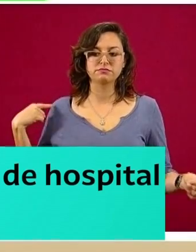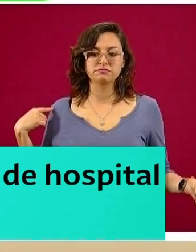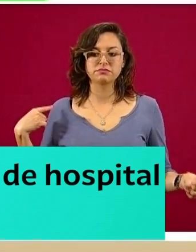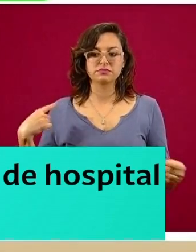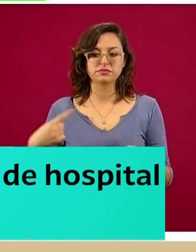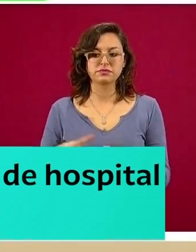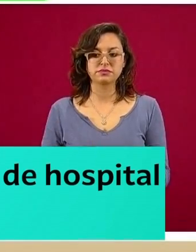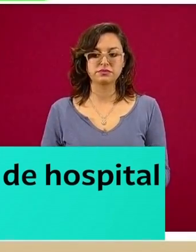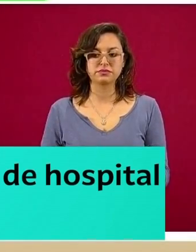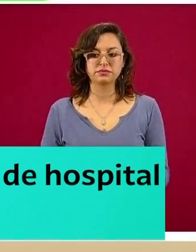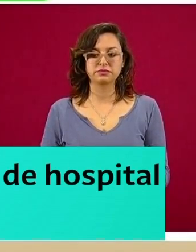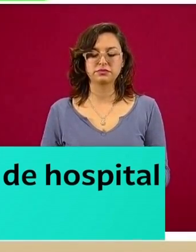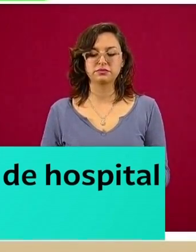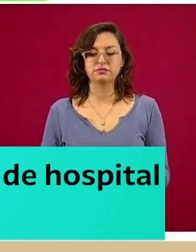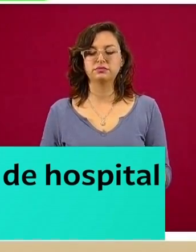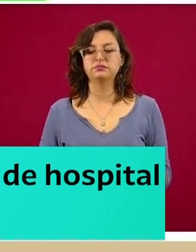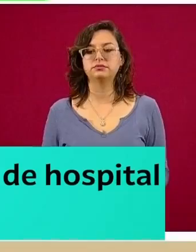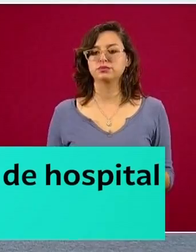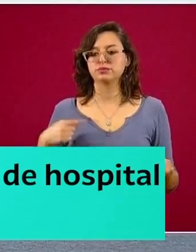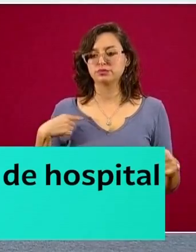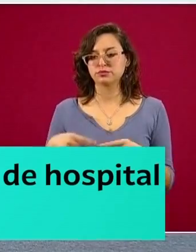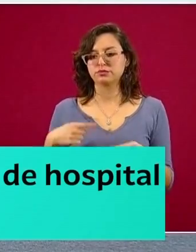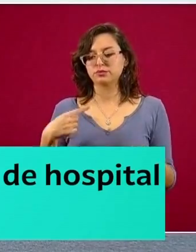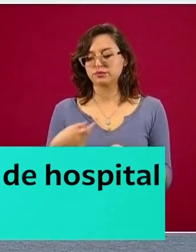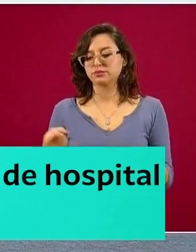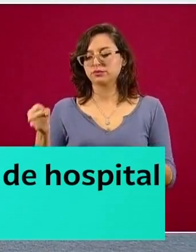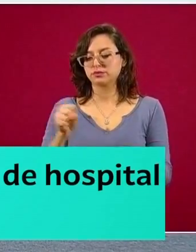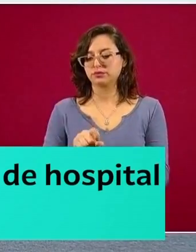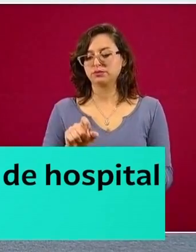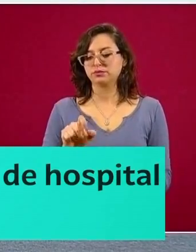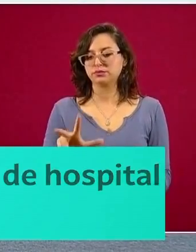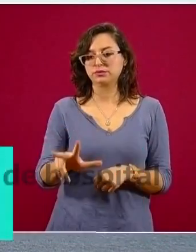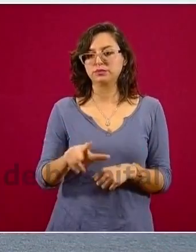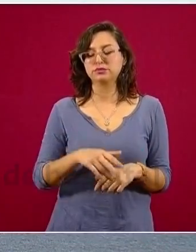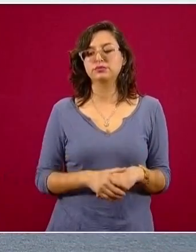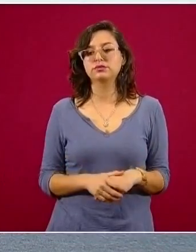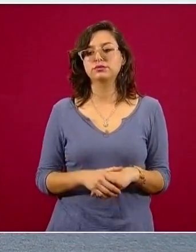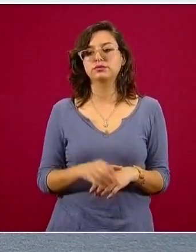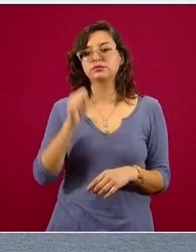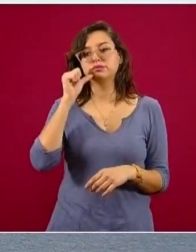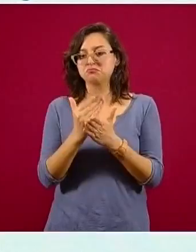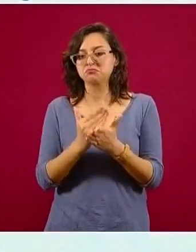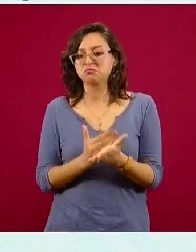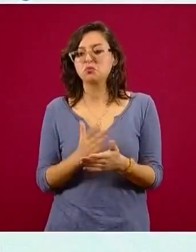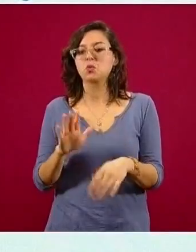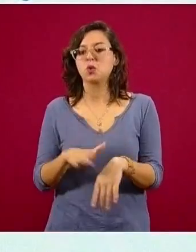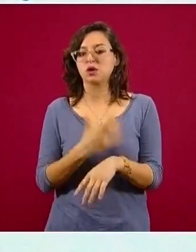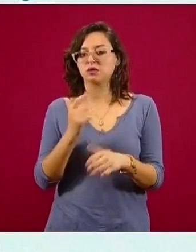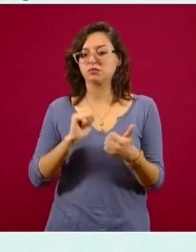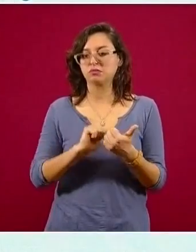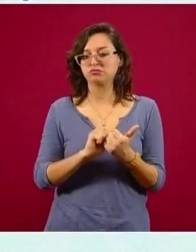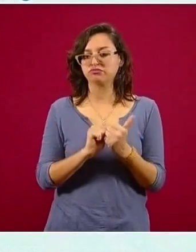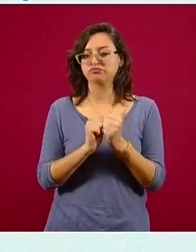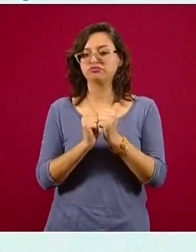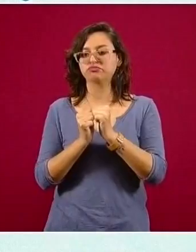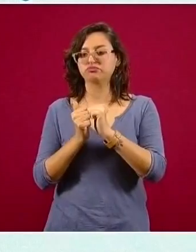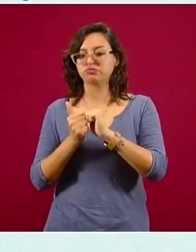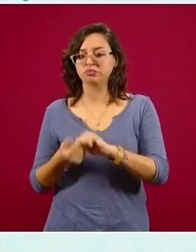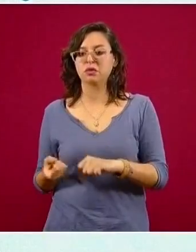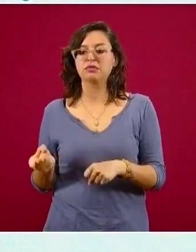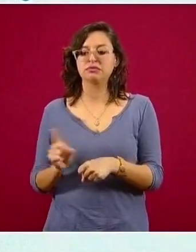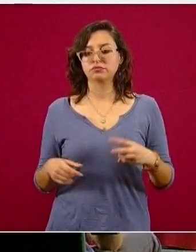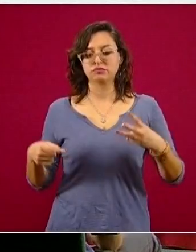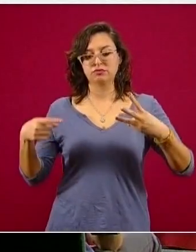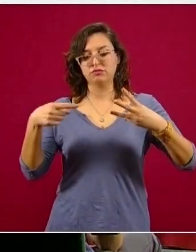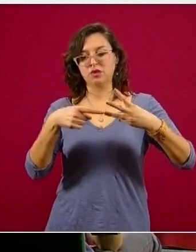reportadas son 301 para llegar a 39.485 fallecimientos, de acuerdo al reporte de este